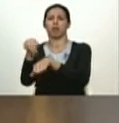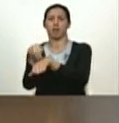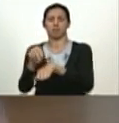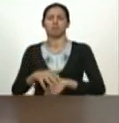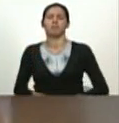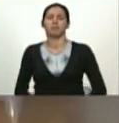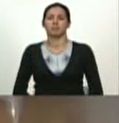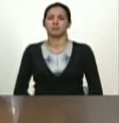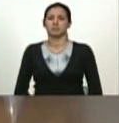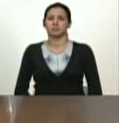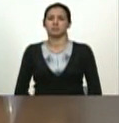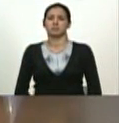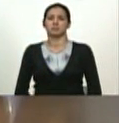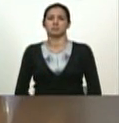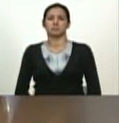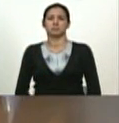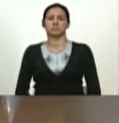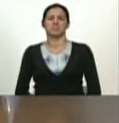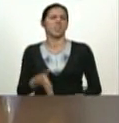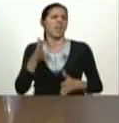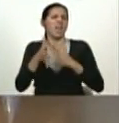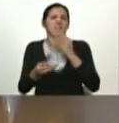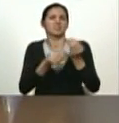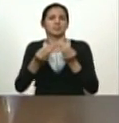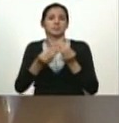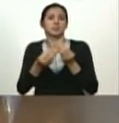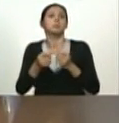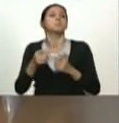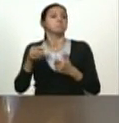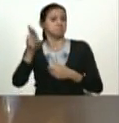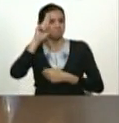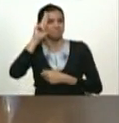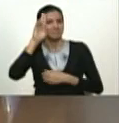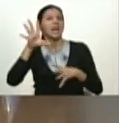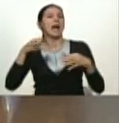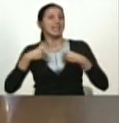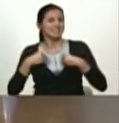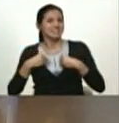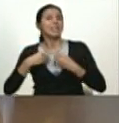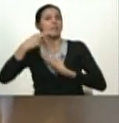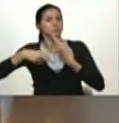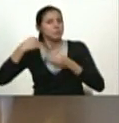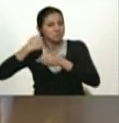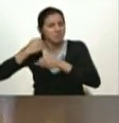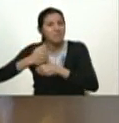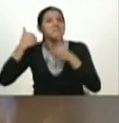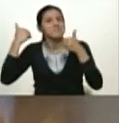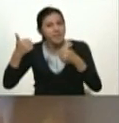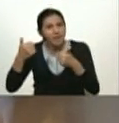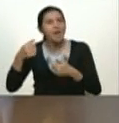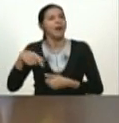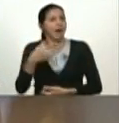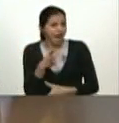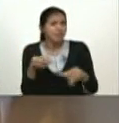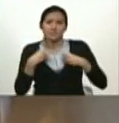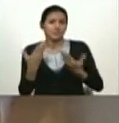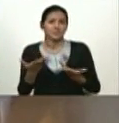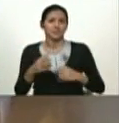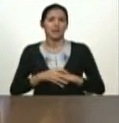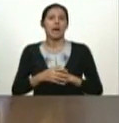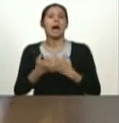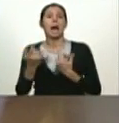lo que hizo es un reconocimiento de los logros sociales de la revolución y ahora ellos dicen que ellos lo van a profundizar